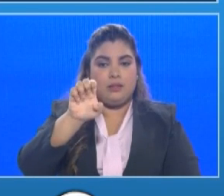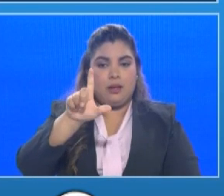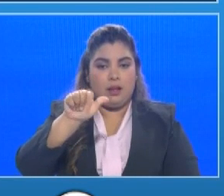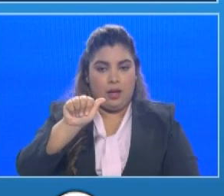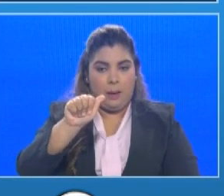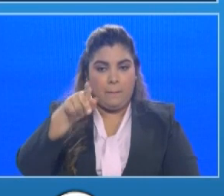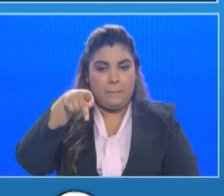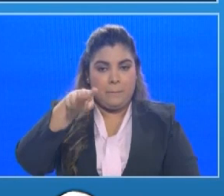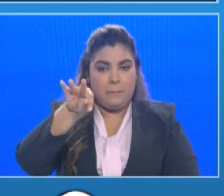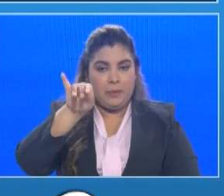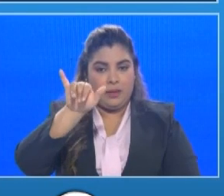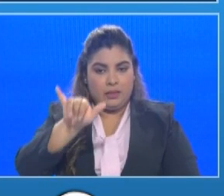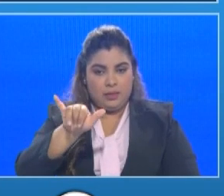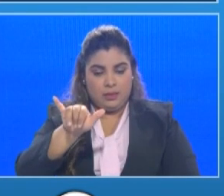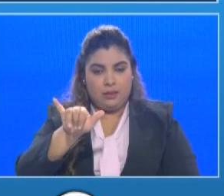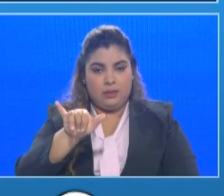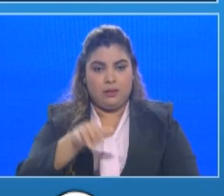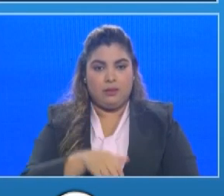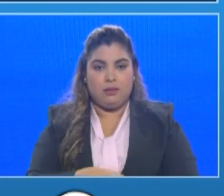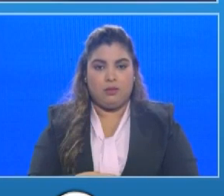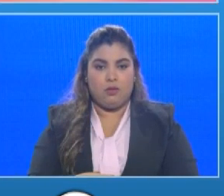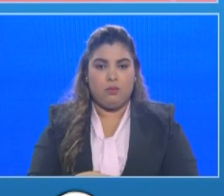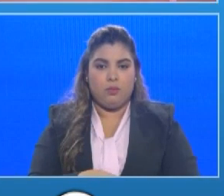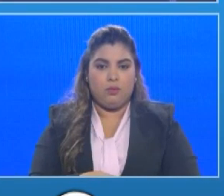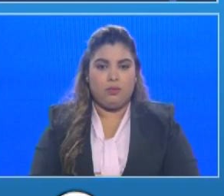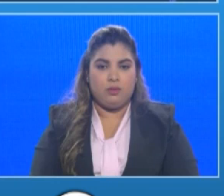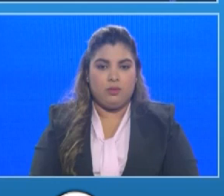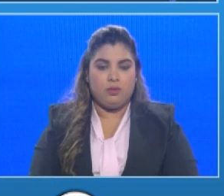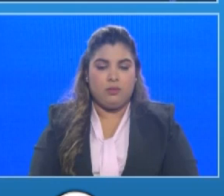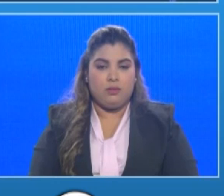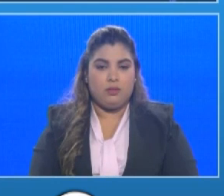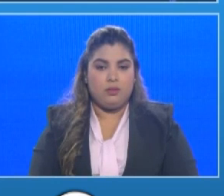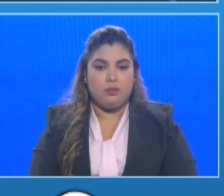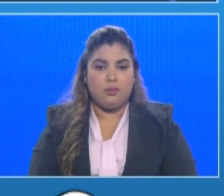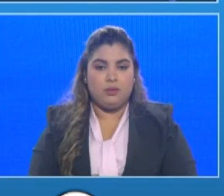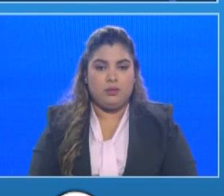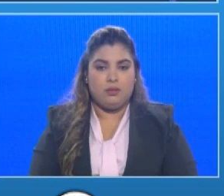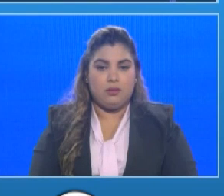PTY en Rumba Buenas tardes